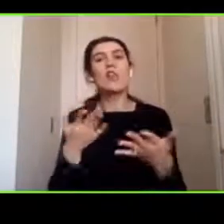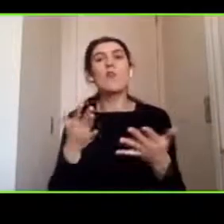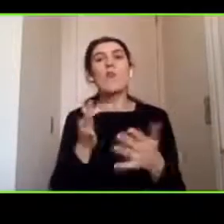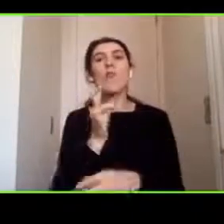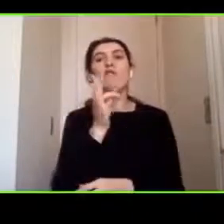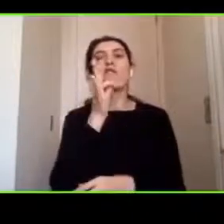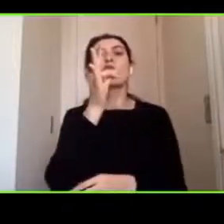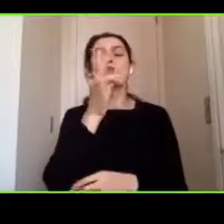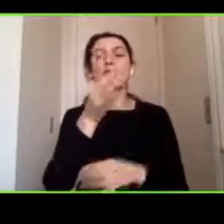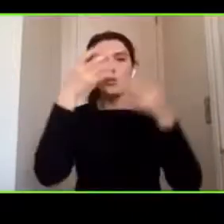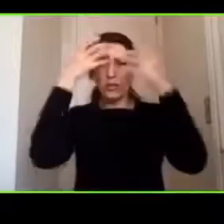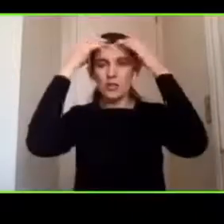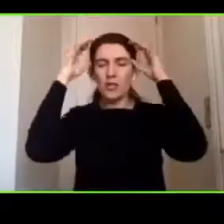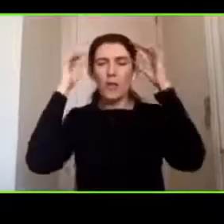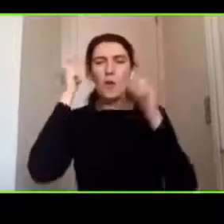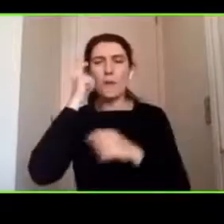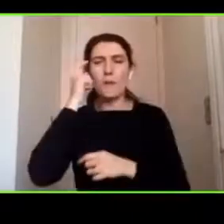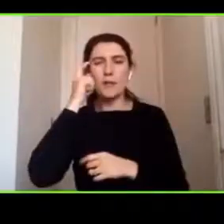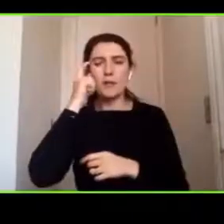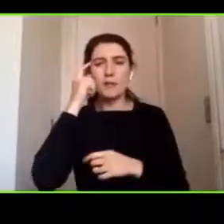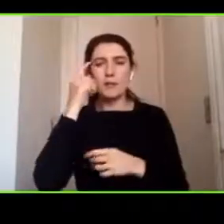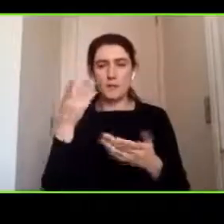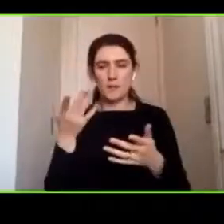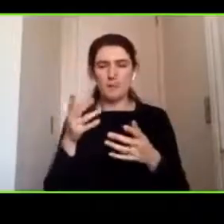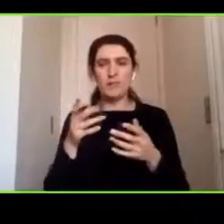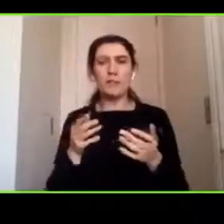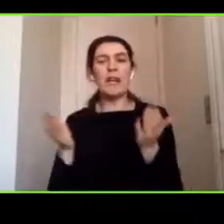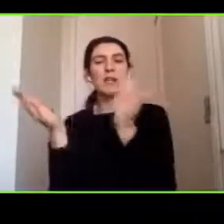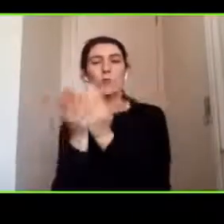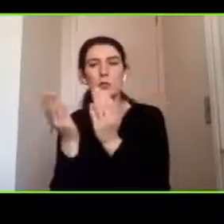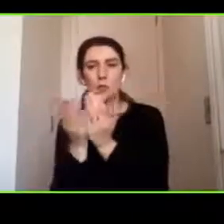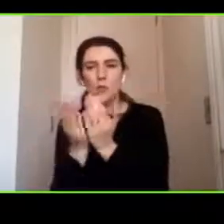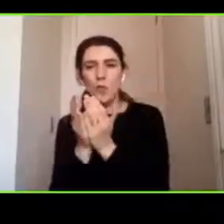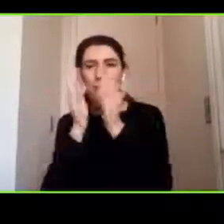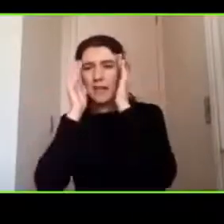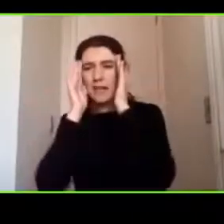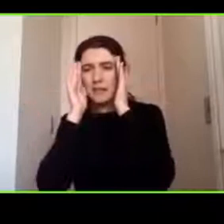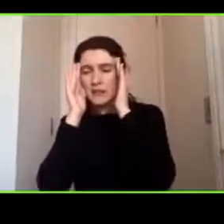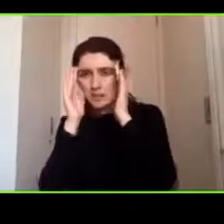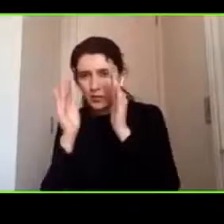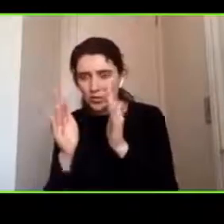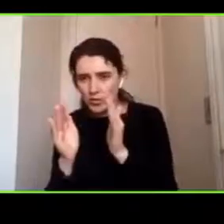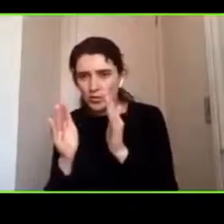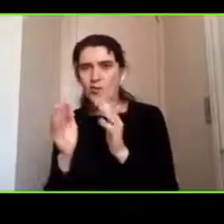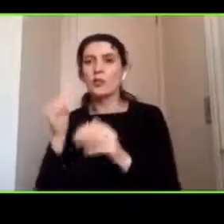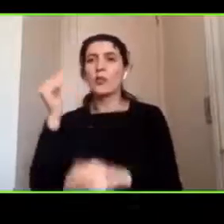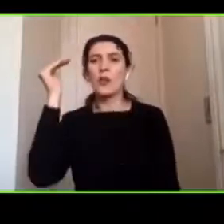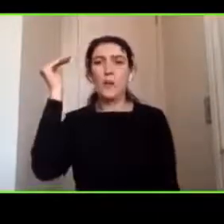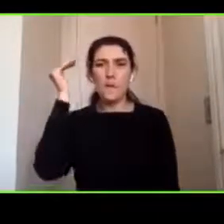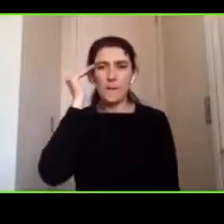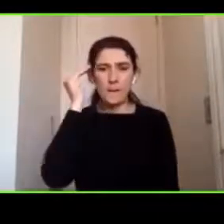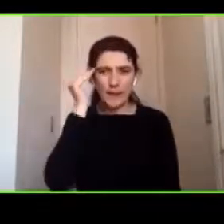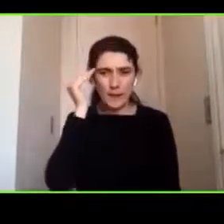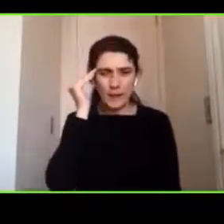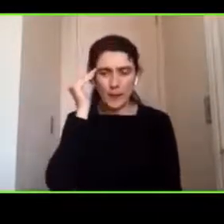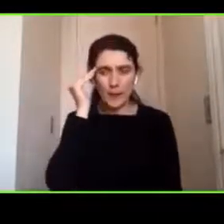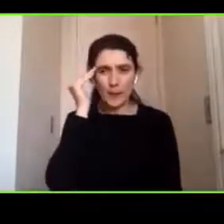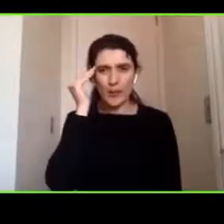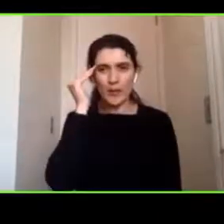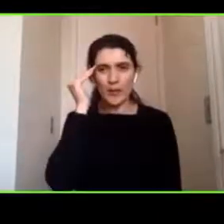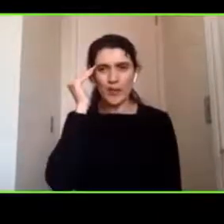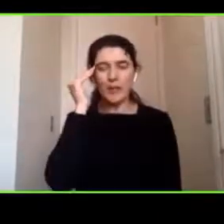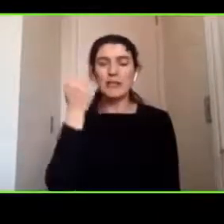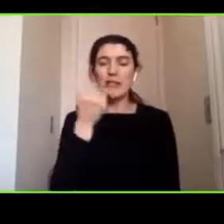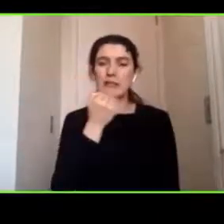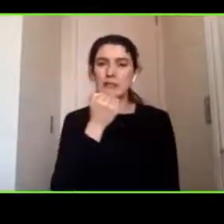hecho estudiando la atención función ejecutiva memoria y también